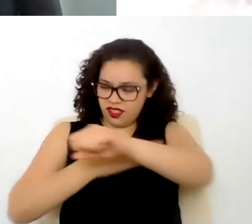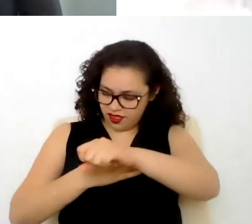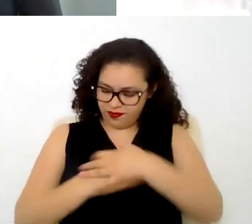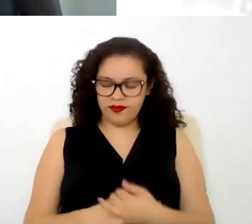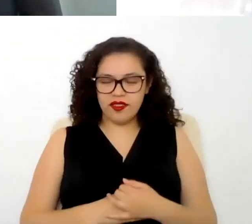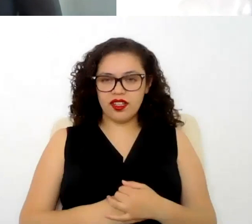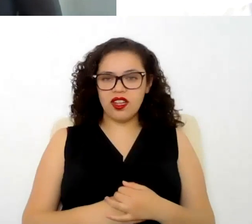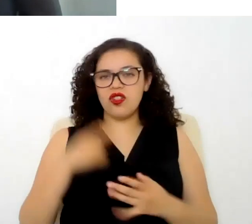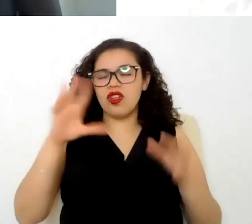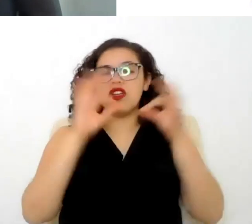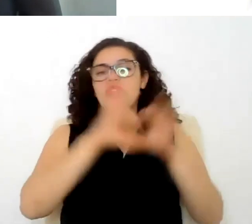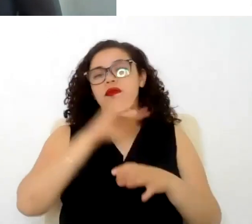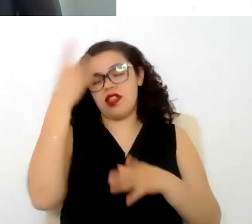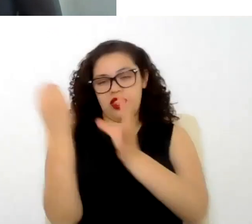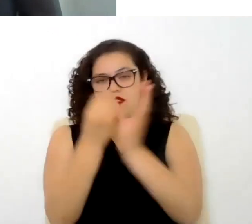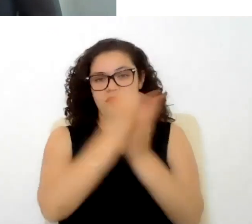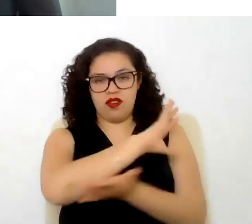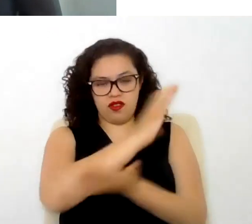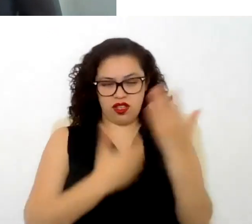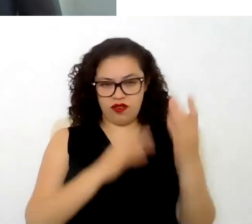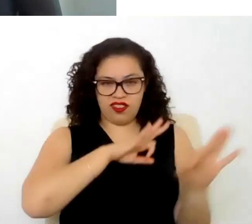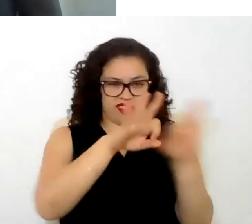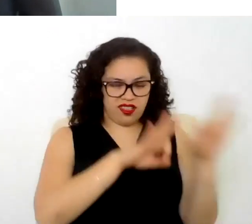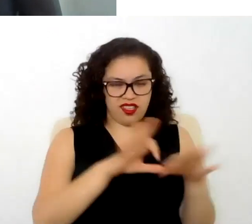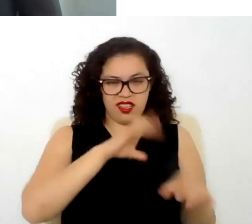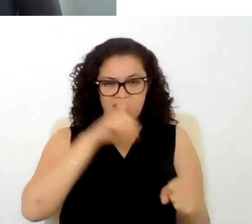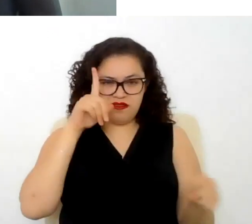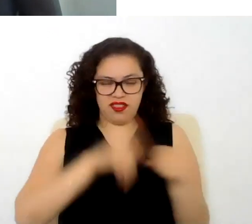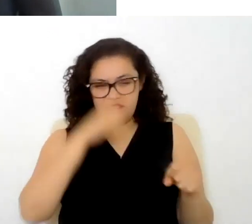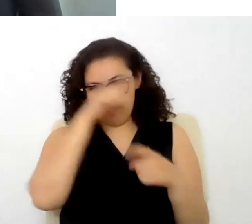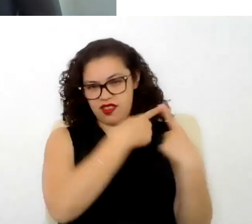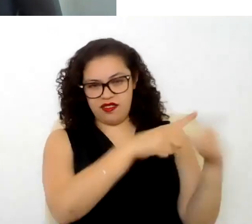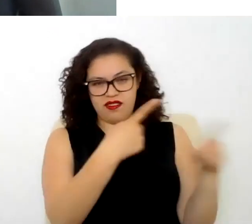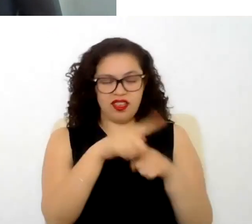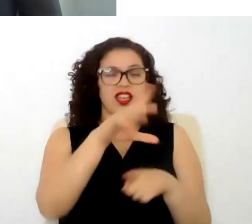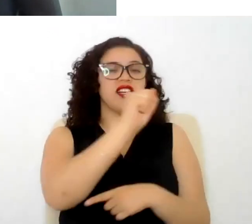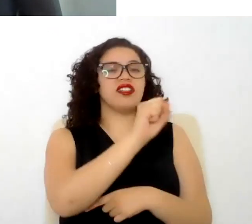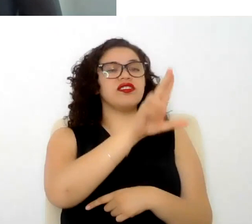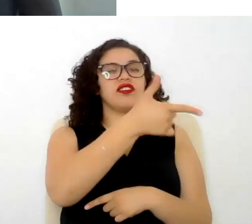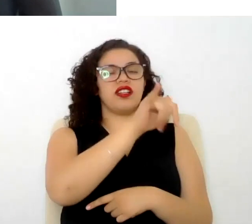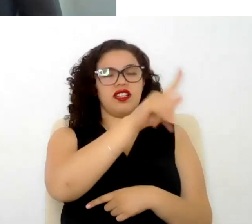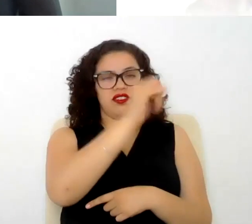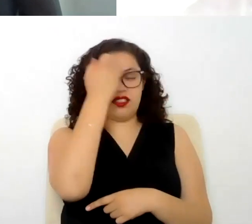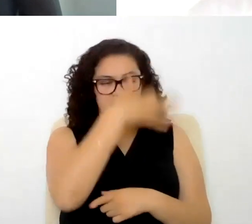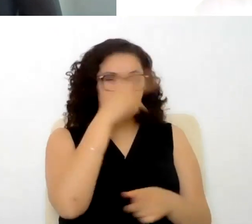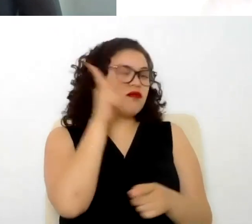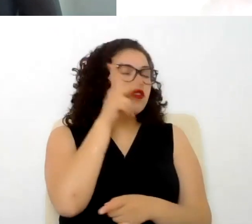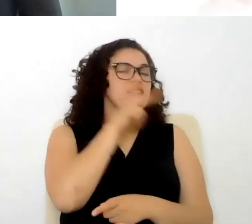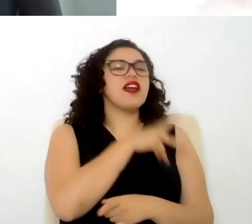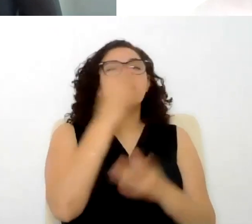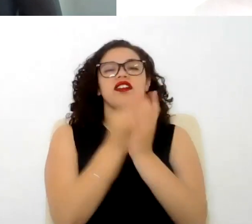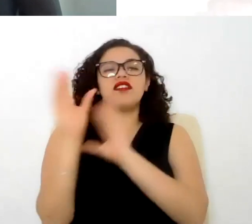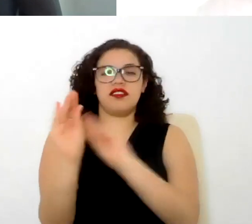¿podrían explicar los diferentes tipos de contratos laboral y específicamente la diferencia entre el sujeto a periodo de prueba y el de